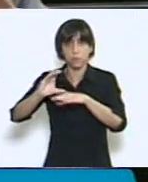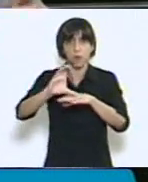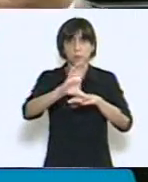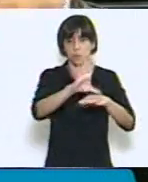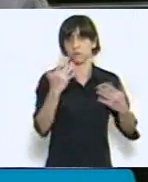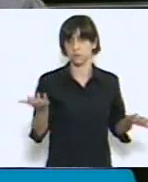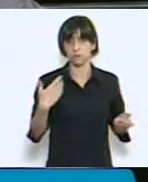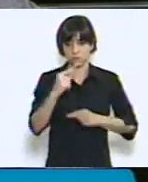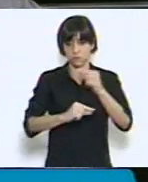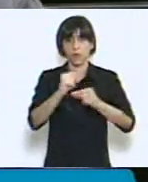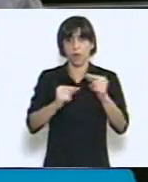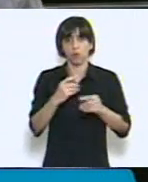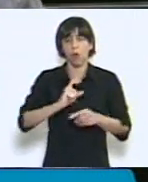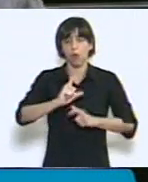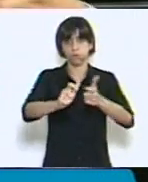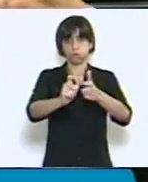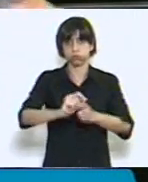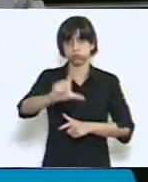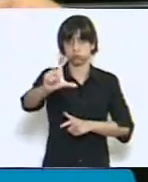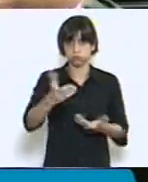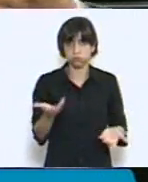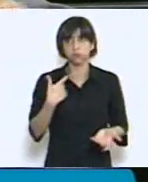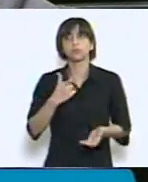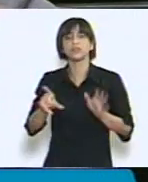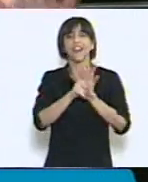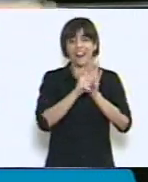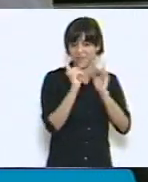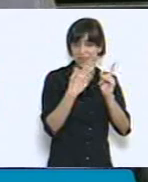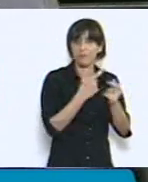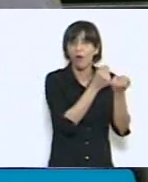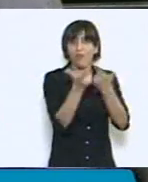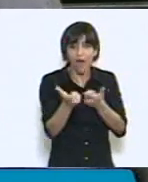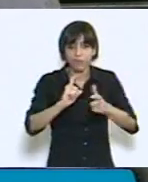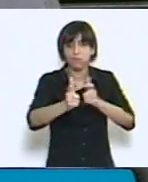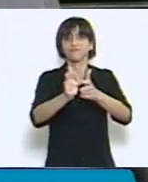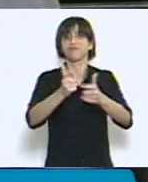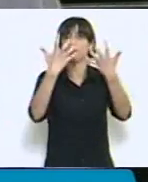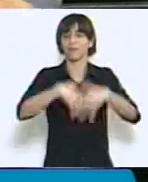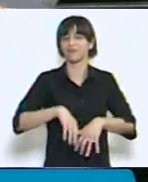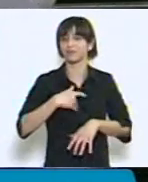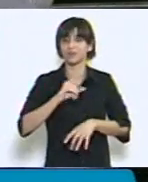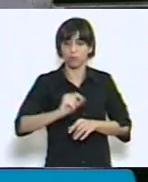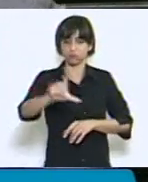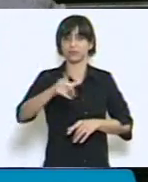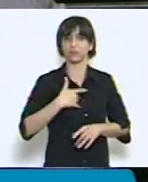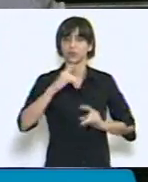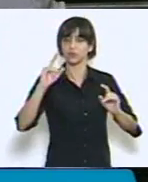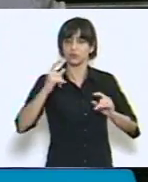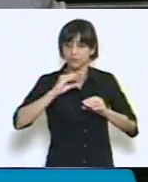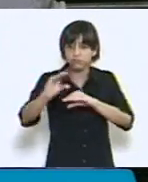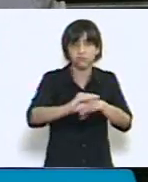es un camino que ya la ley lo reconoce, seguramente será la etapa que viene. Termino diciendo que yo creo que esta política